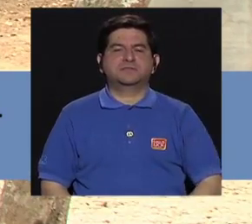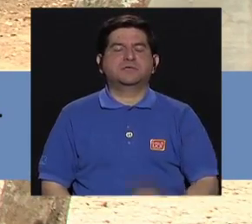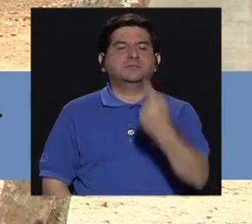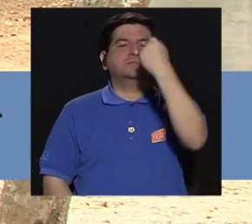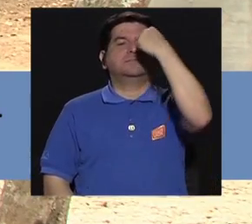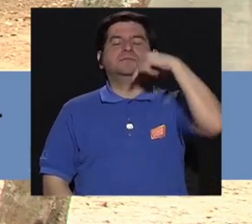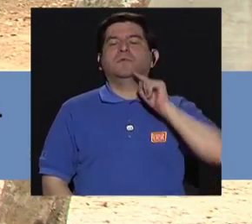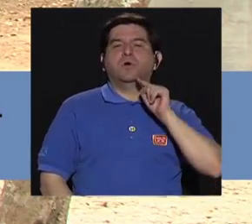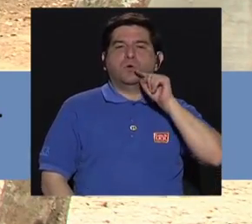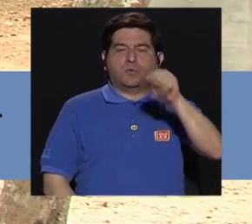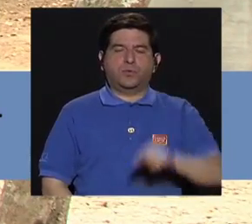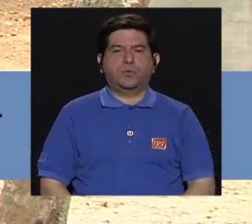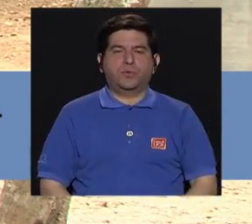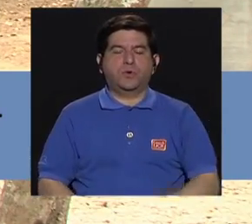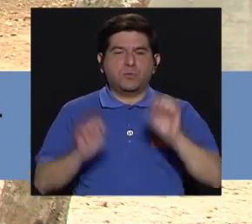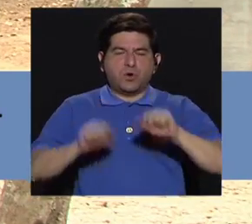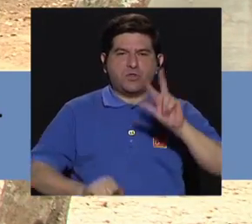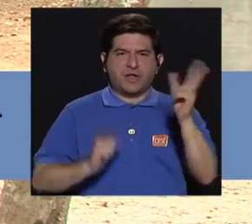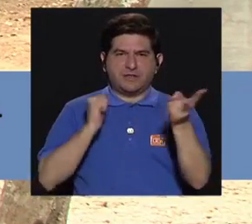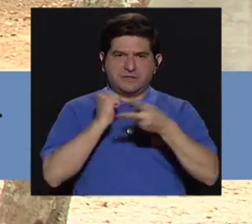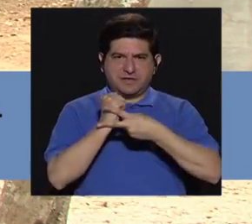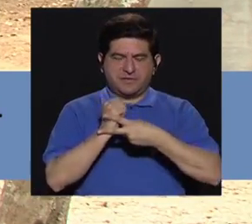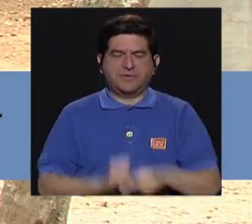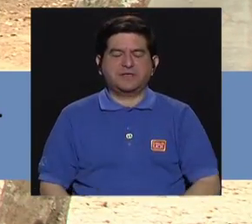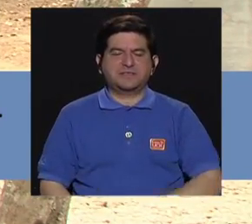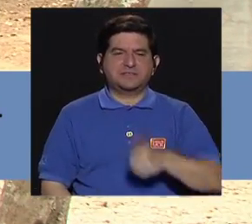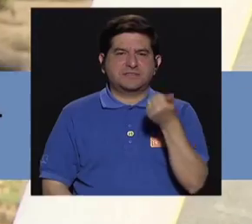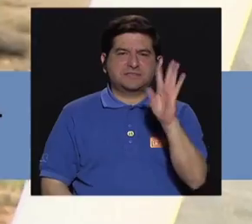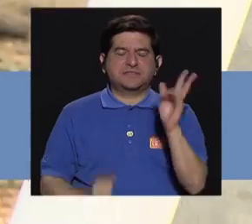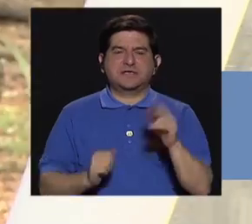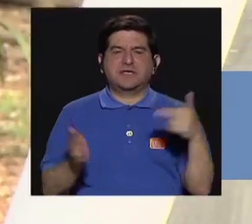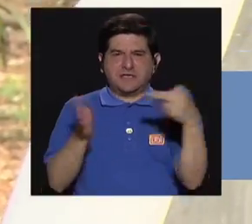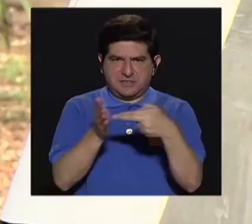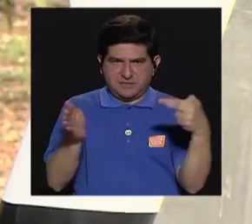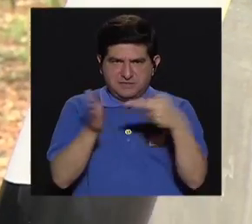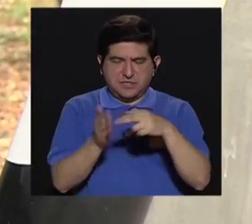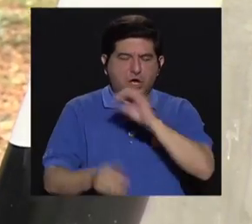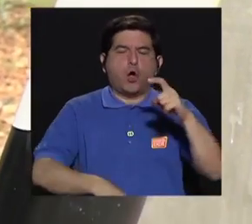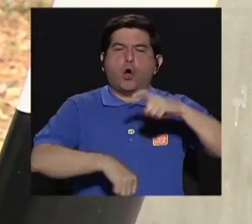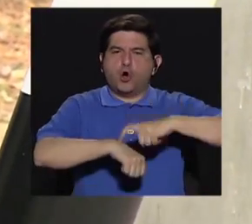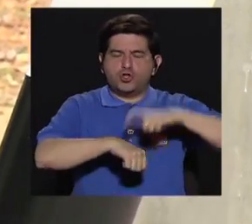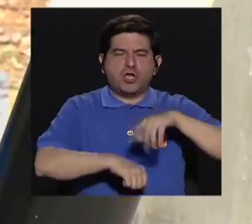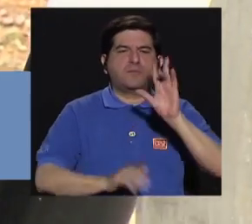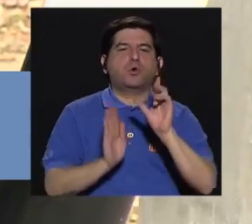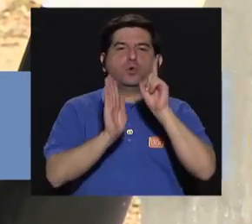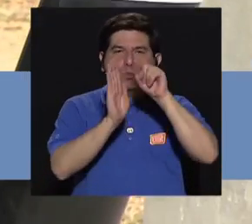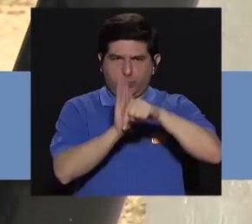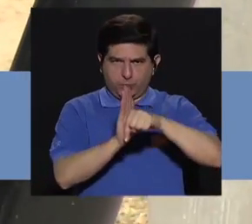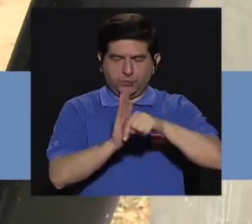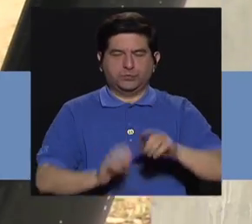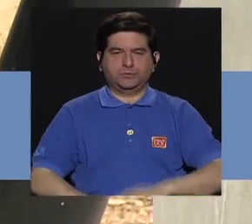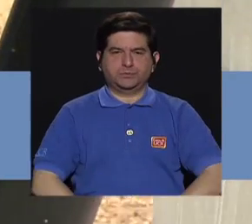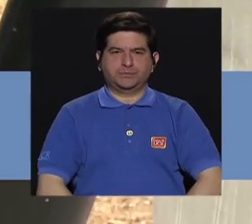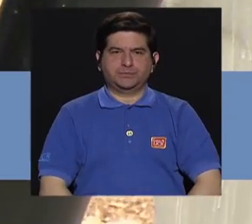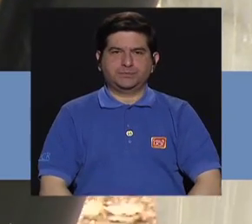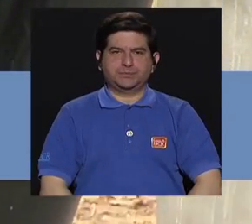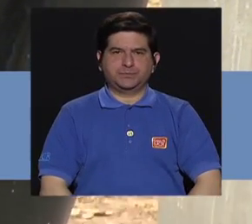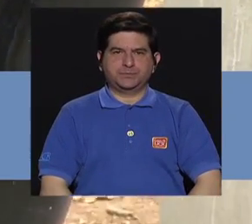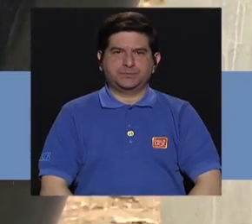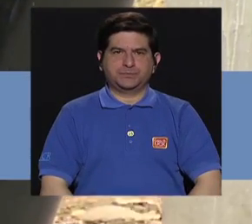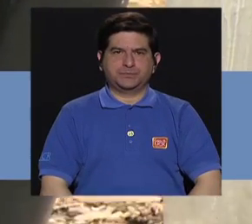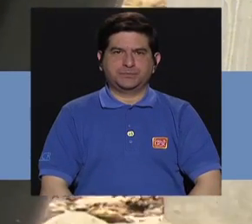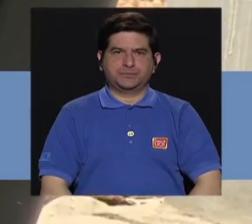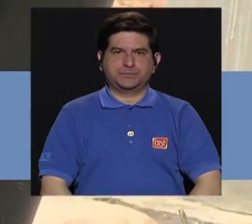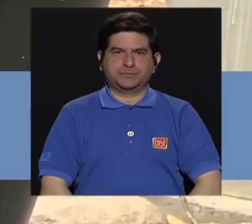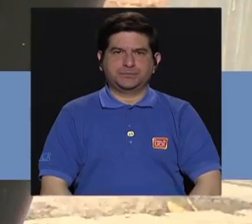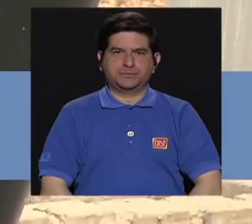recuerden respirar por la nariz y botar por la boca. Podemos hacer tres series de 15 repeticiones en esta máquina o lo pueden hacer por tiempo, unos 5 minutos.